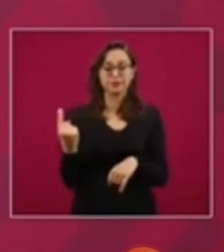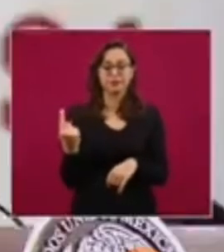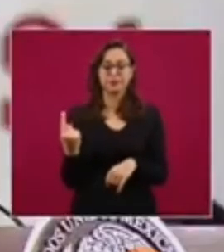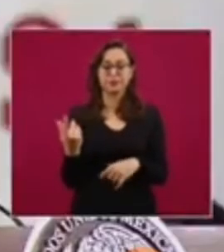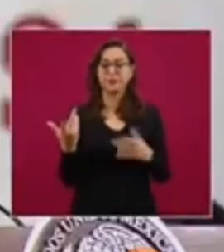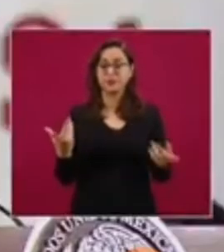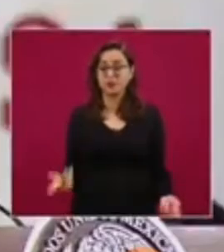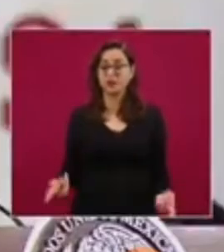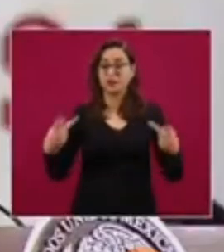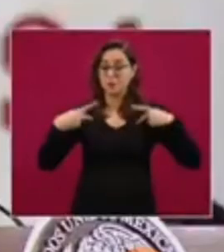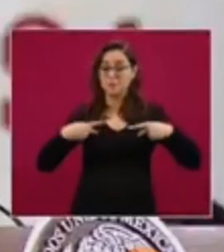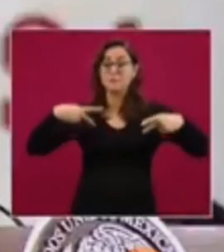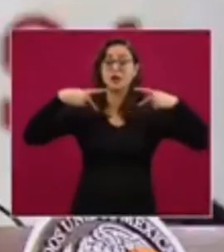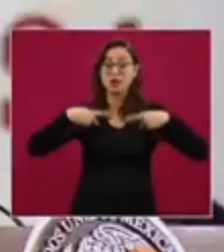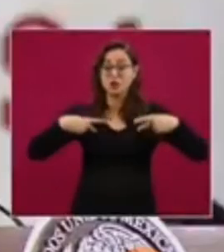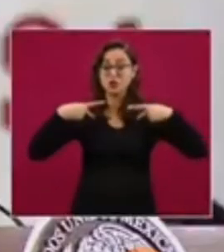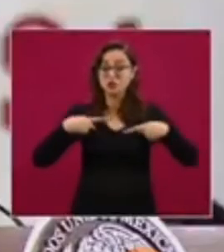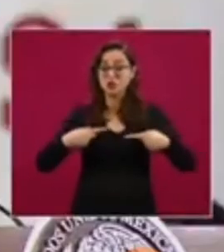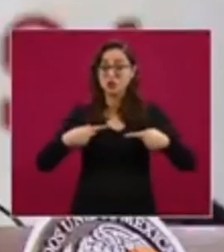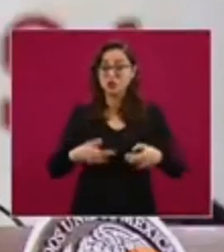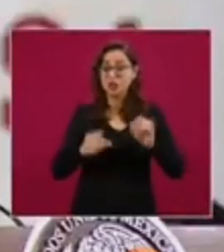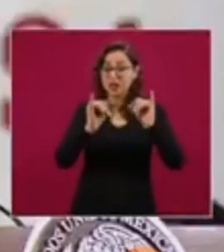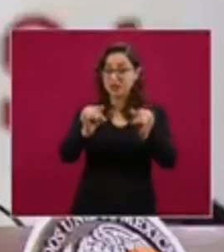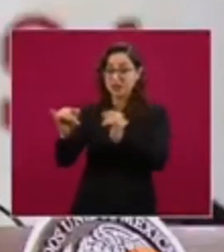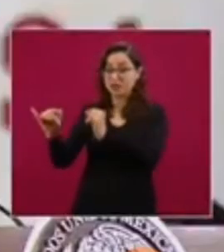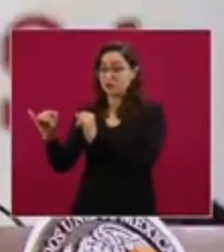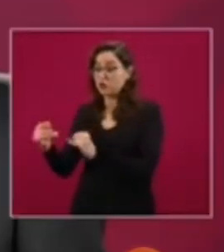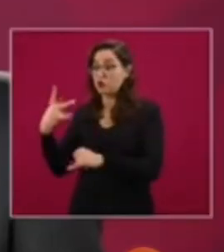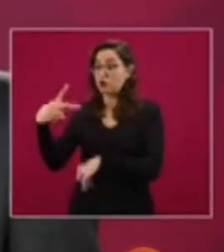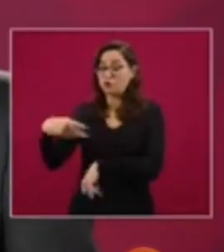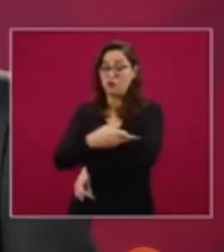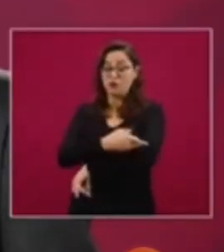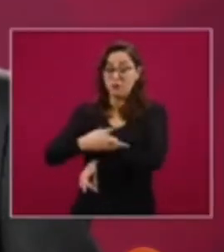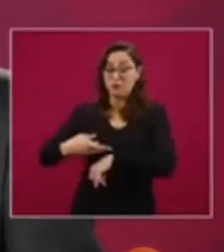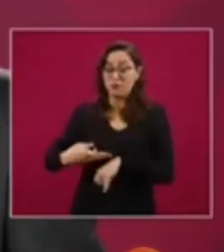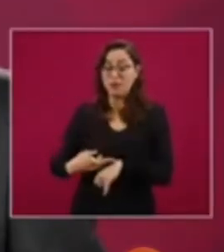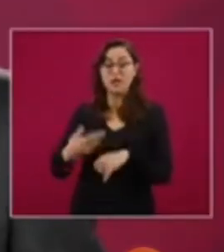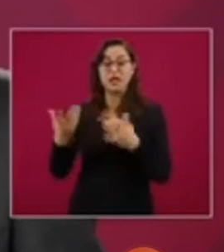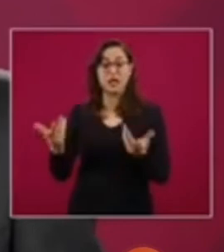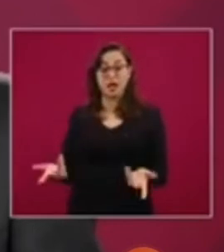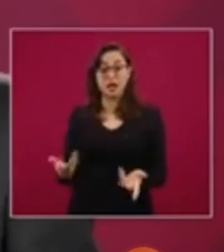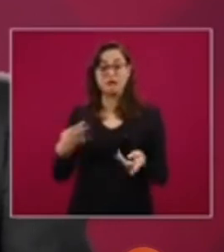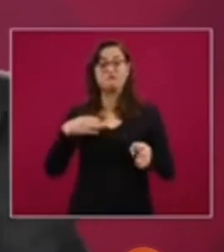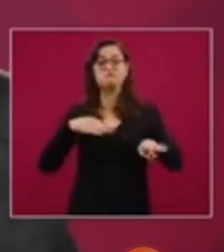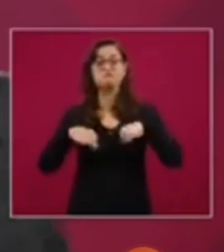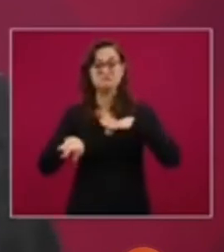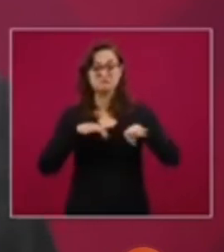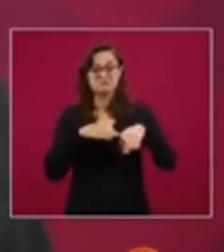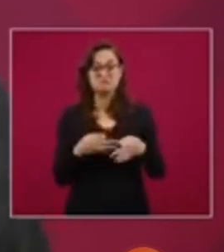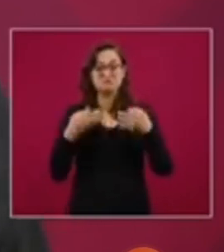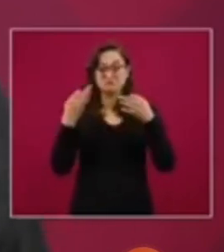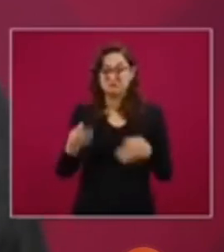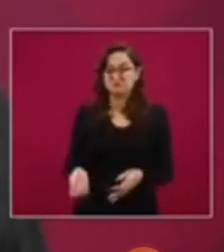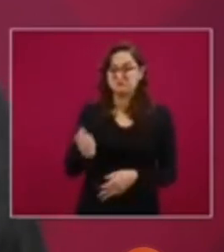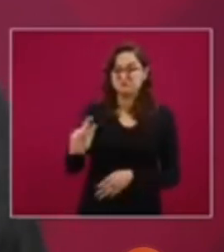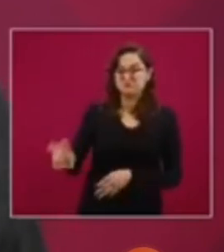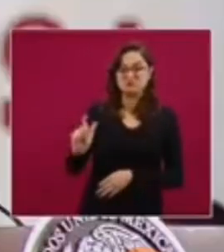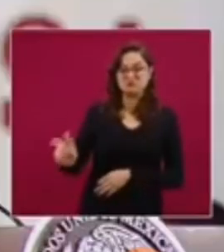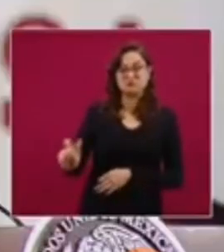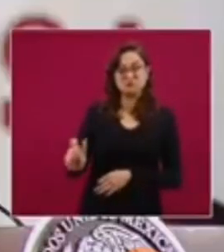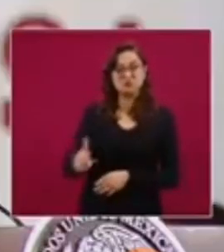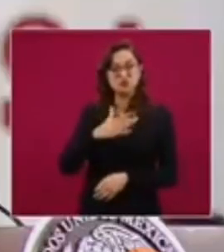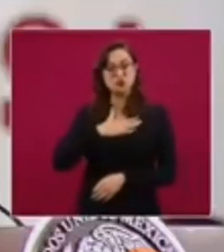las caras de las personas, en la vida de las familias, en su capacidad de tener un trabajo digno, bien pagado,